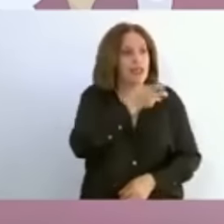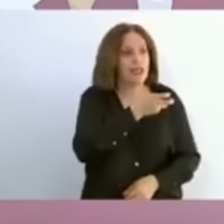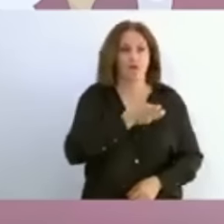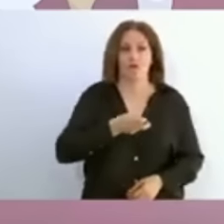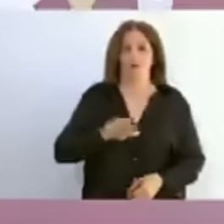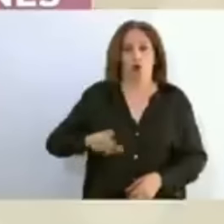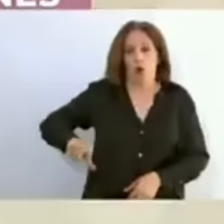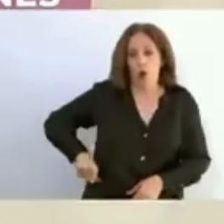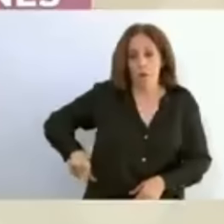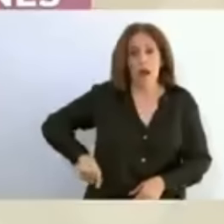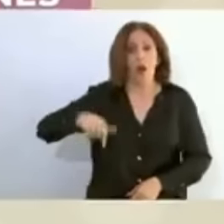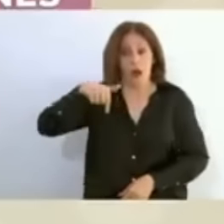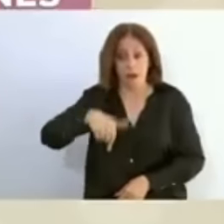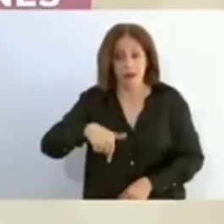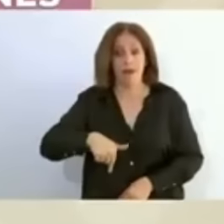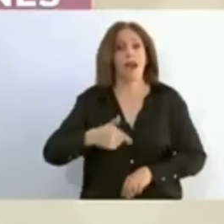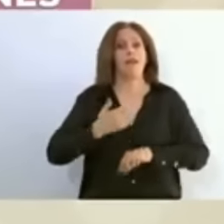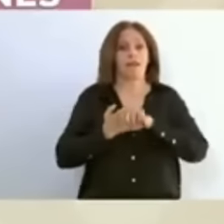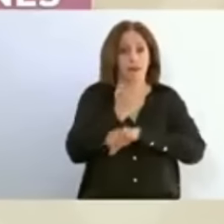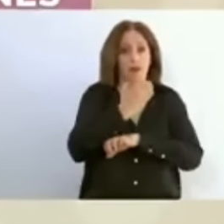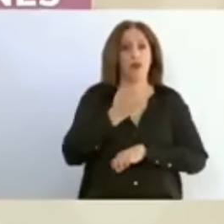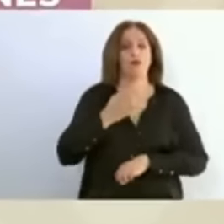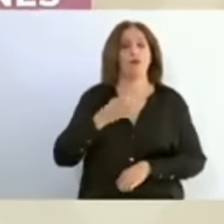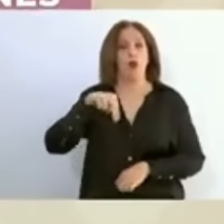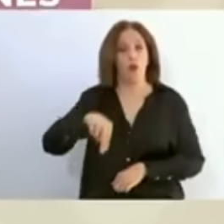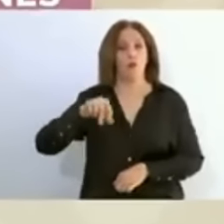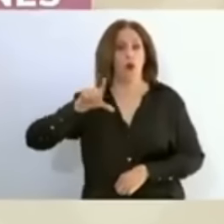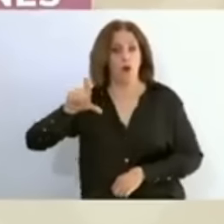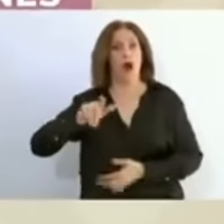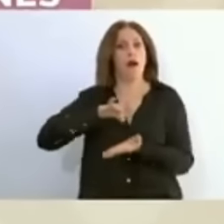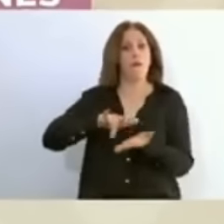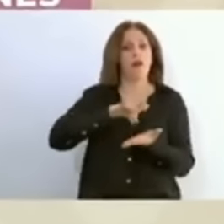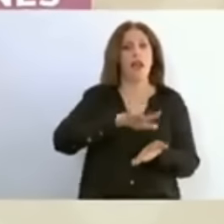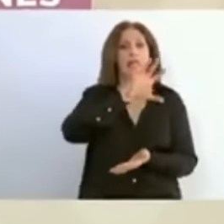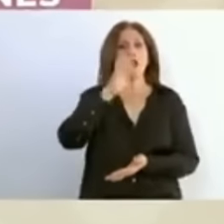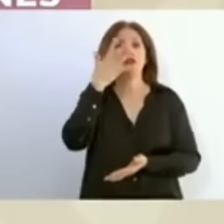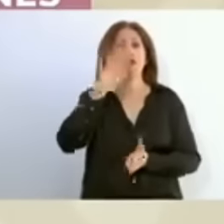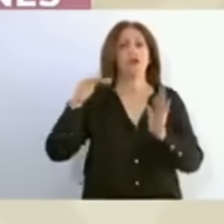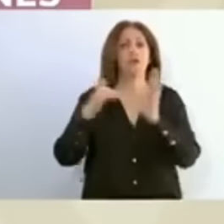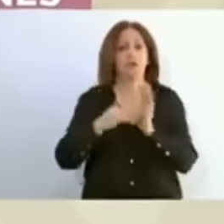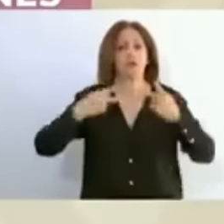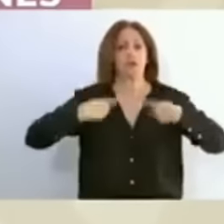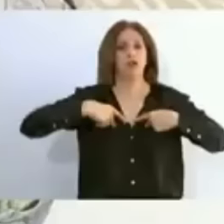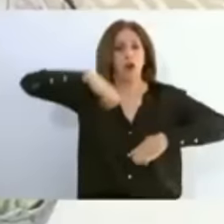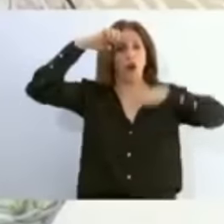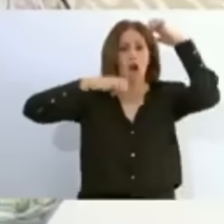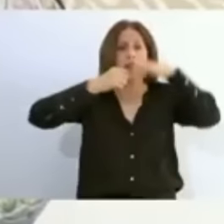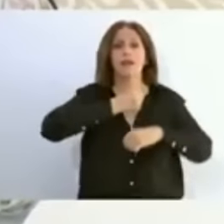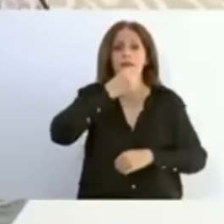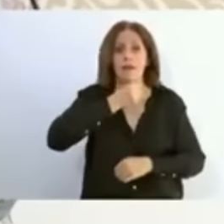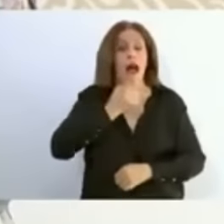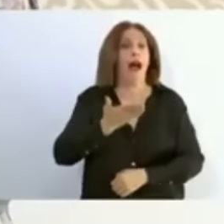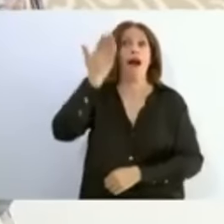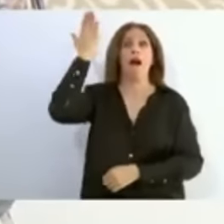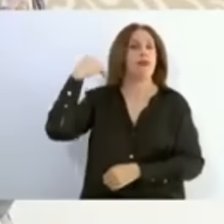aquí en Nuevo León se apoya a quinientos diez mil adultos mayores que antes no eran